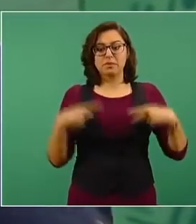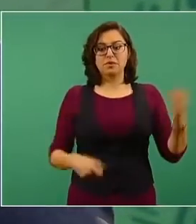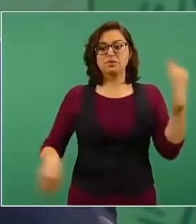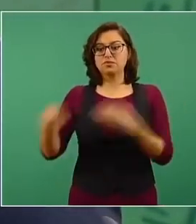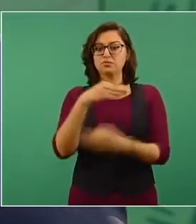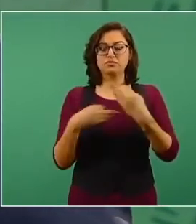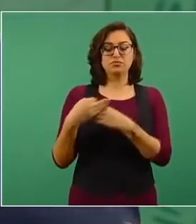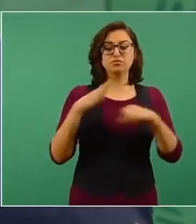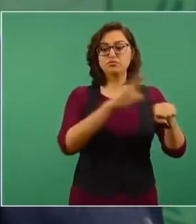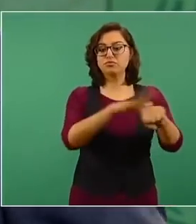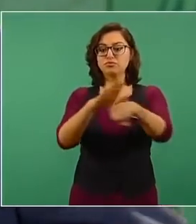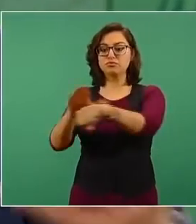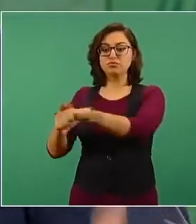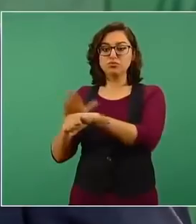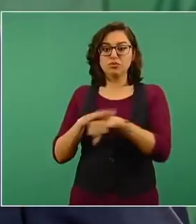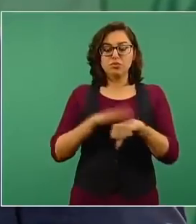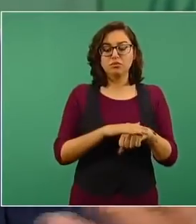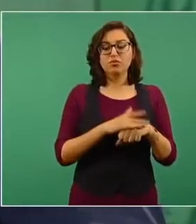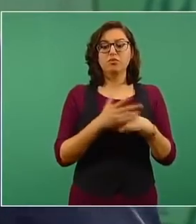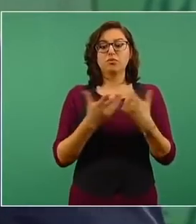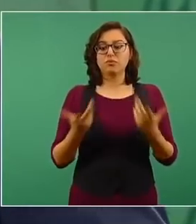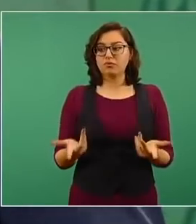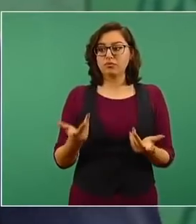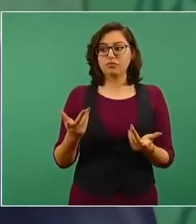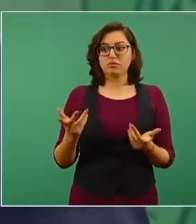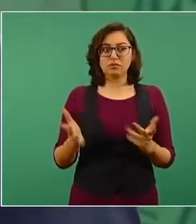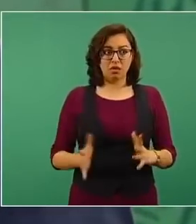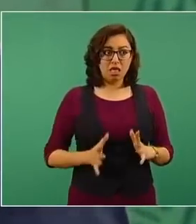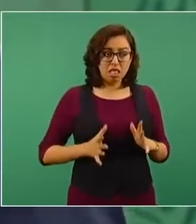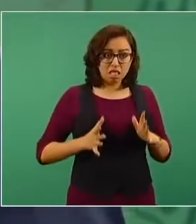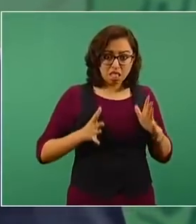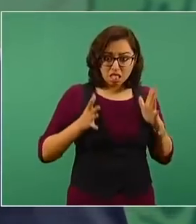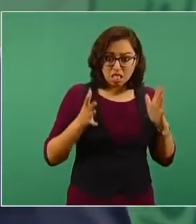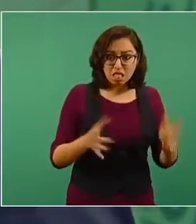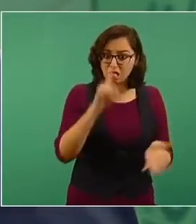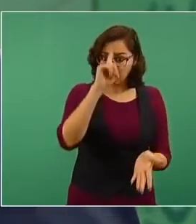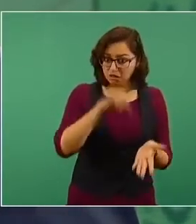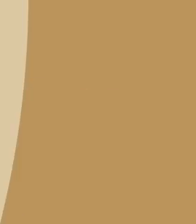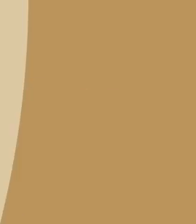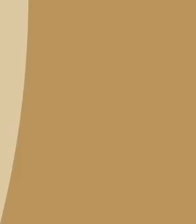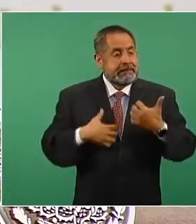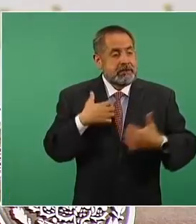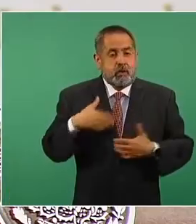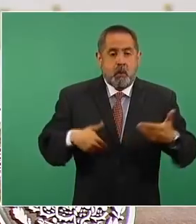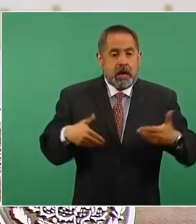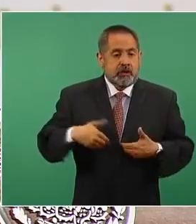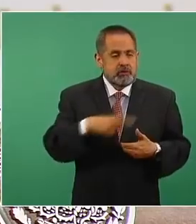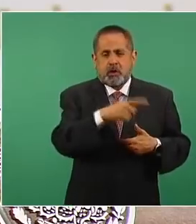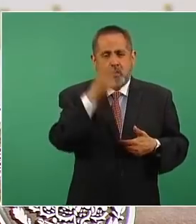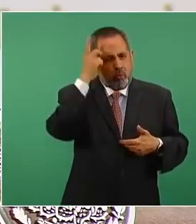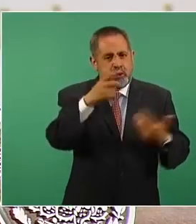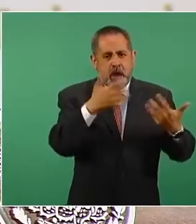para que no se deje engañar. El presidente